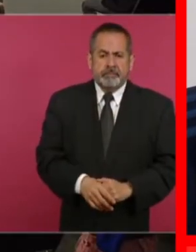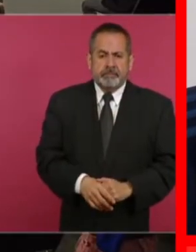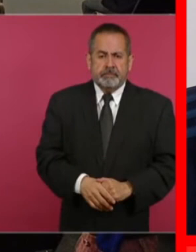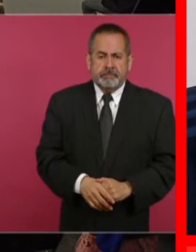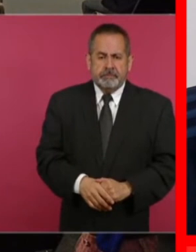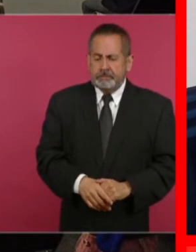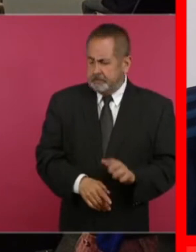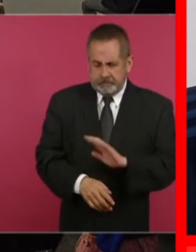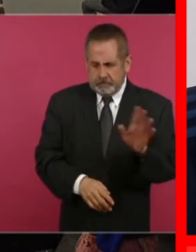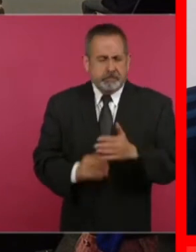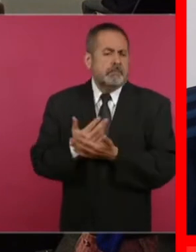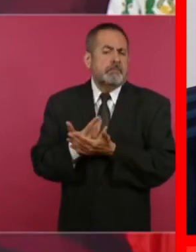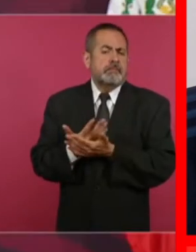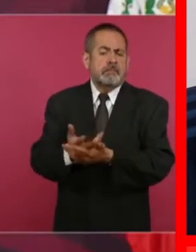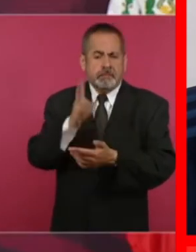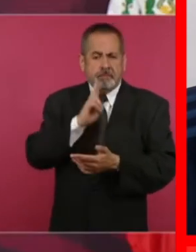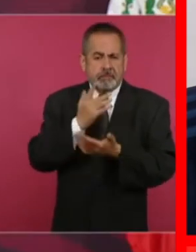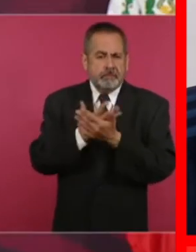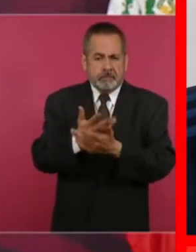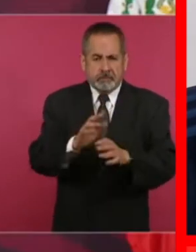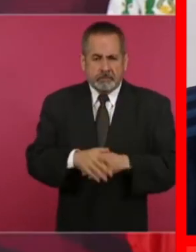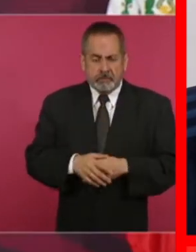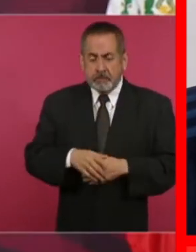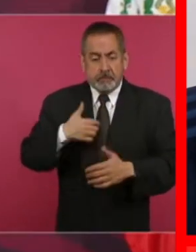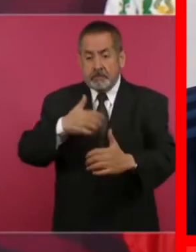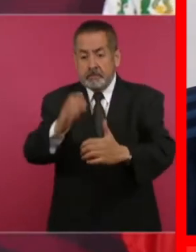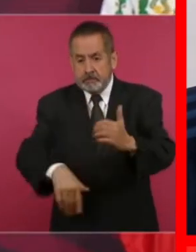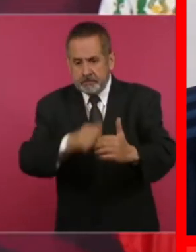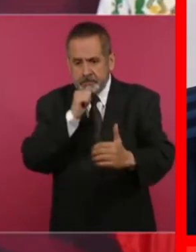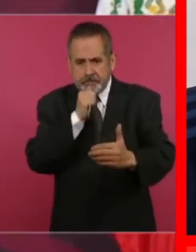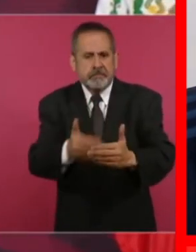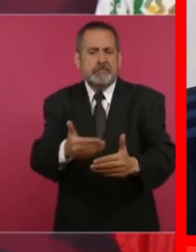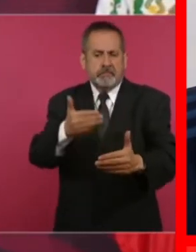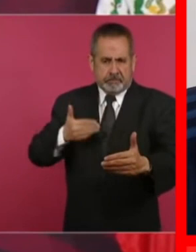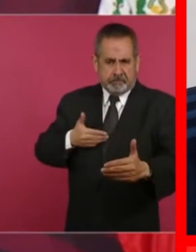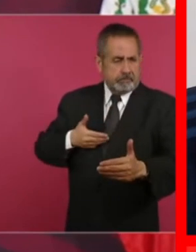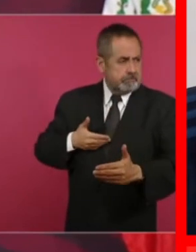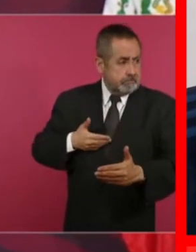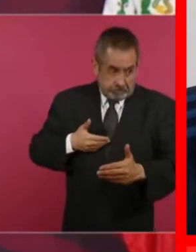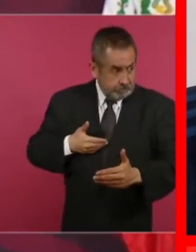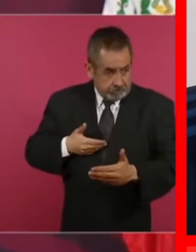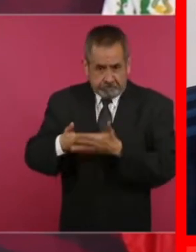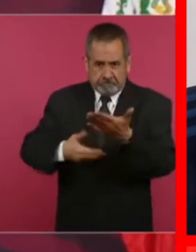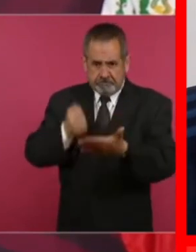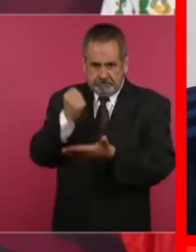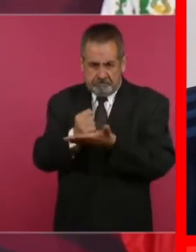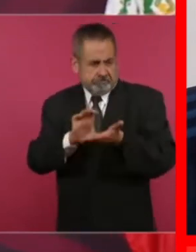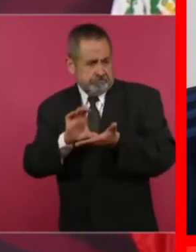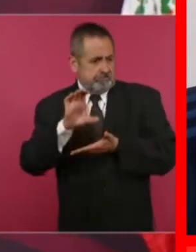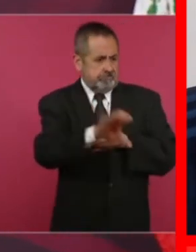No, vamos a esperar, nada más antes de que yo me vaya. Ya se les va a depositar